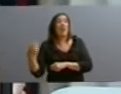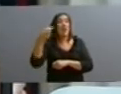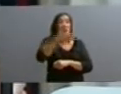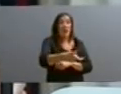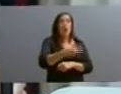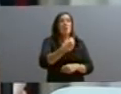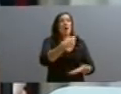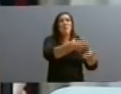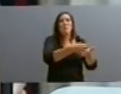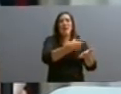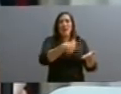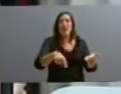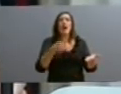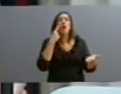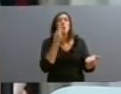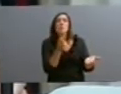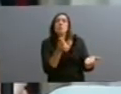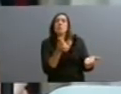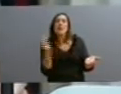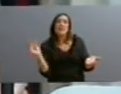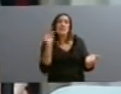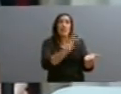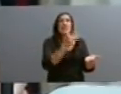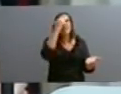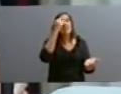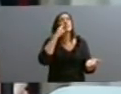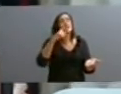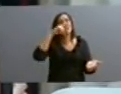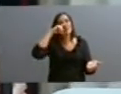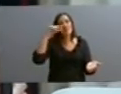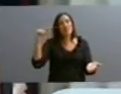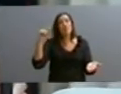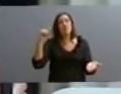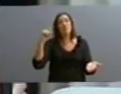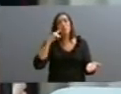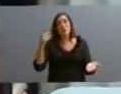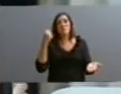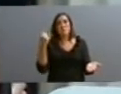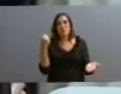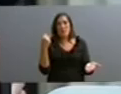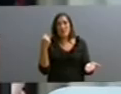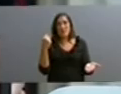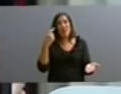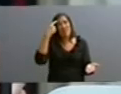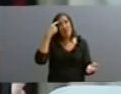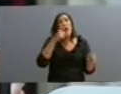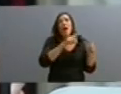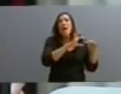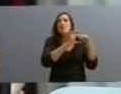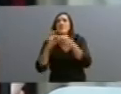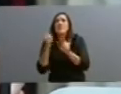obligaciones, lo hará a un precio equivalente a 15.700 pesos, miren lo que fue todo lo que vino después de la Argentina,